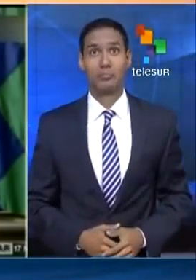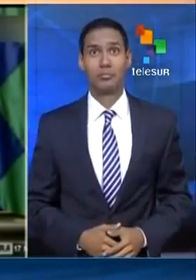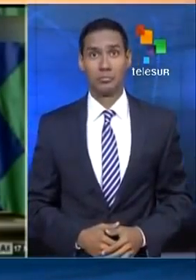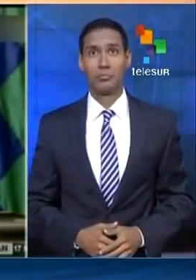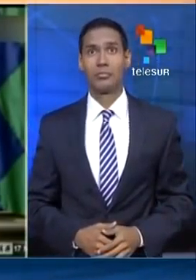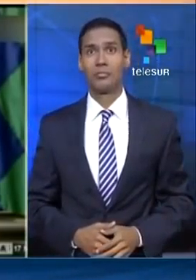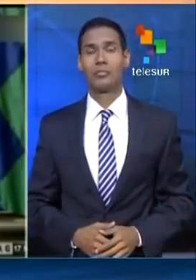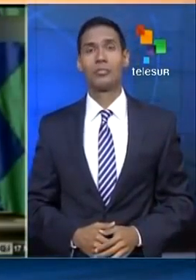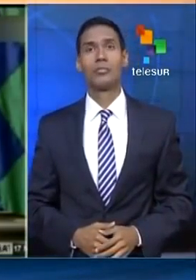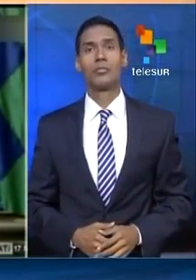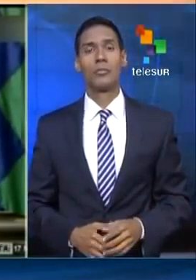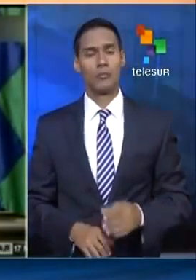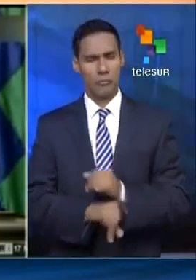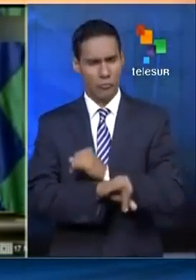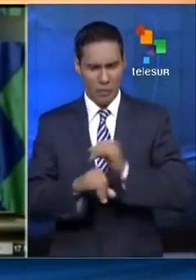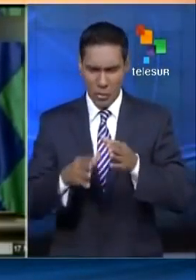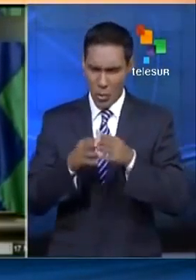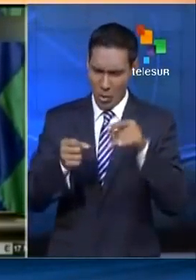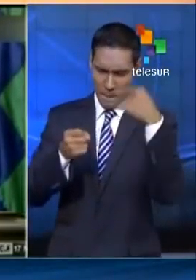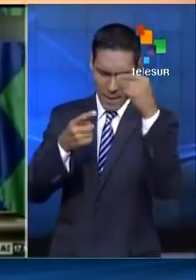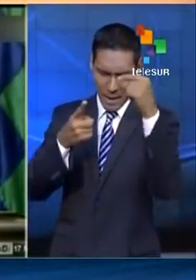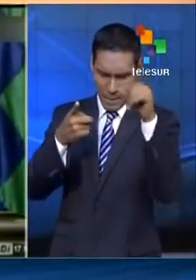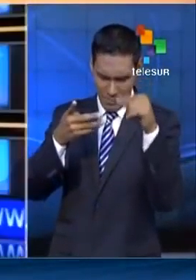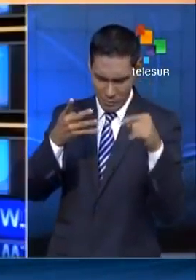después de que se cumpla con todas las formalidades. Gracias. Gracias.